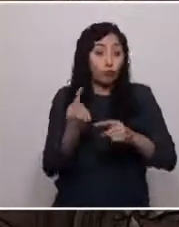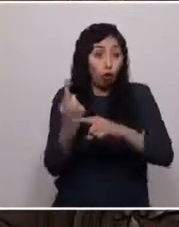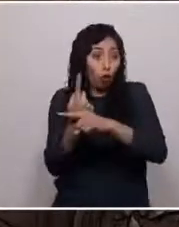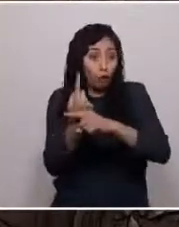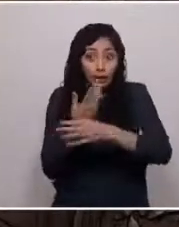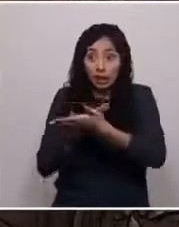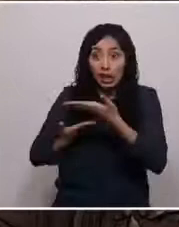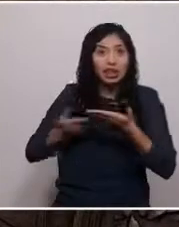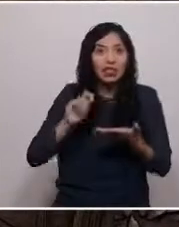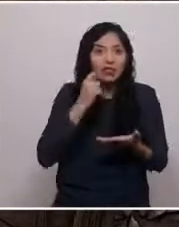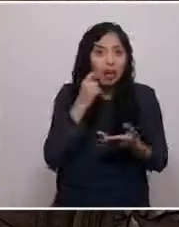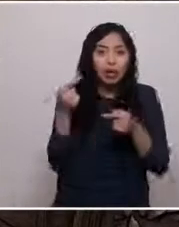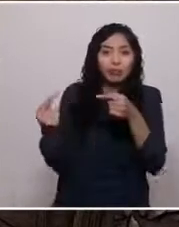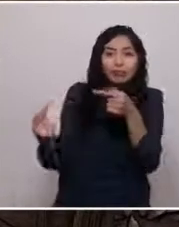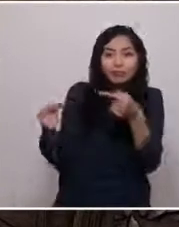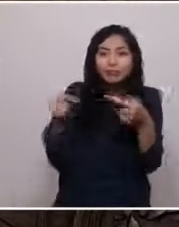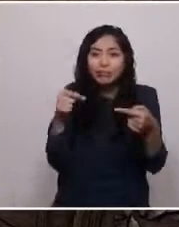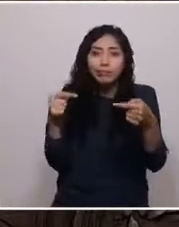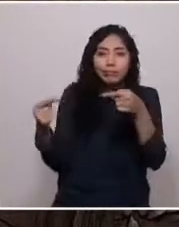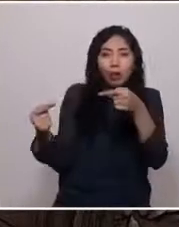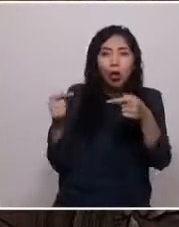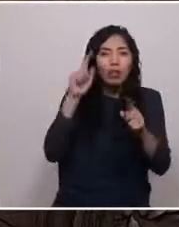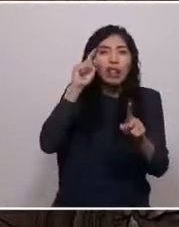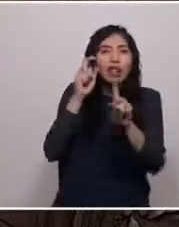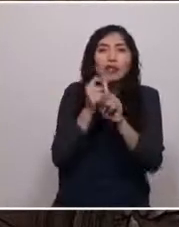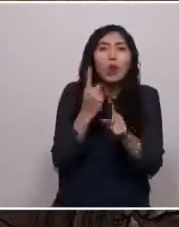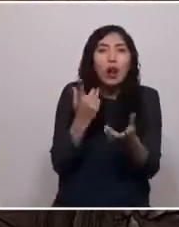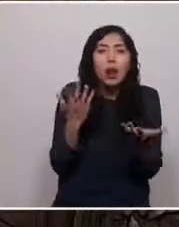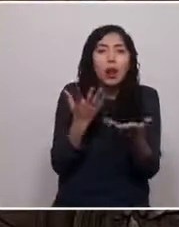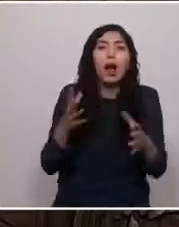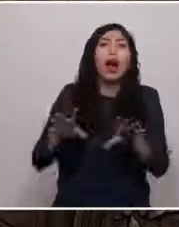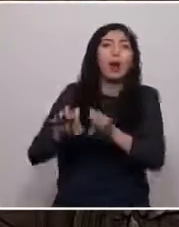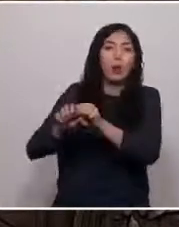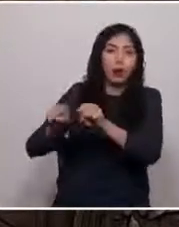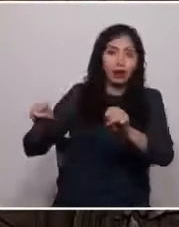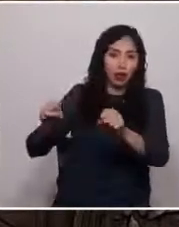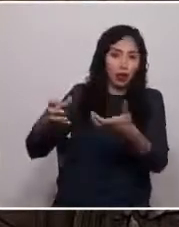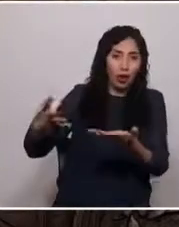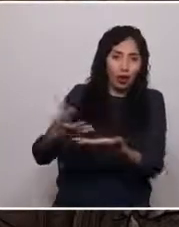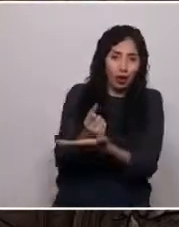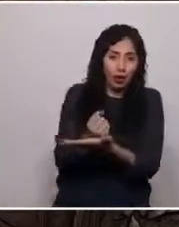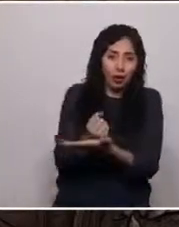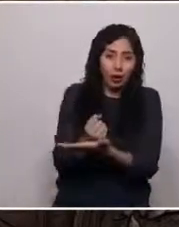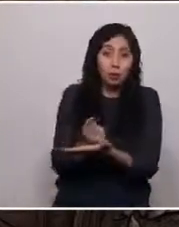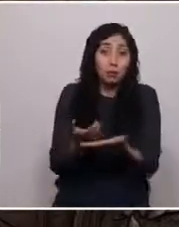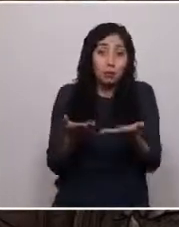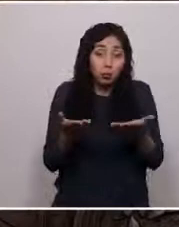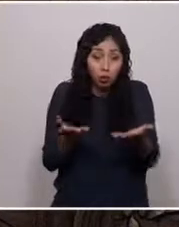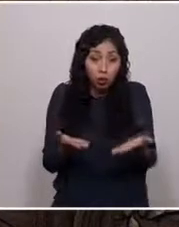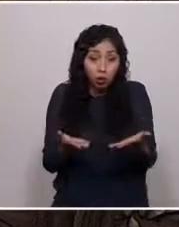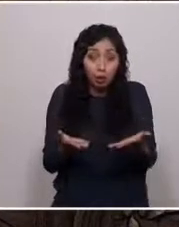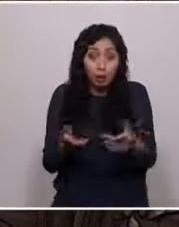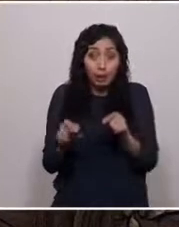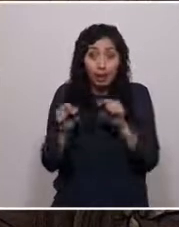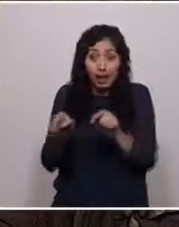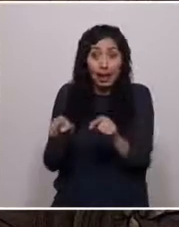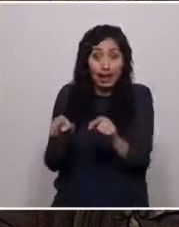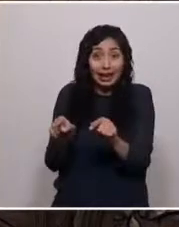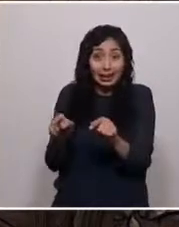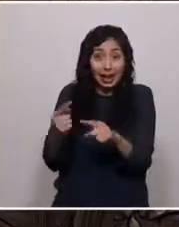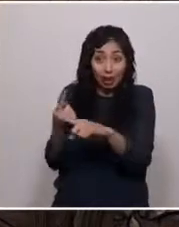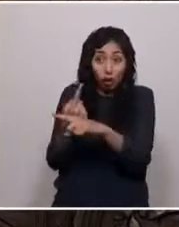discusión que busca llegar a un acuerdo, de modo que el presupuesto necesario para que ese diálogo se genere